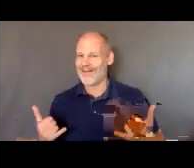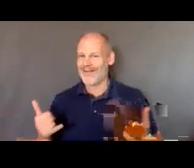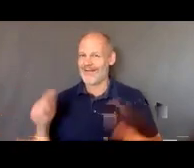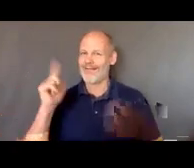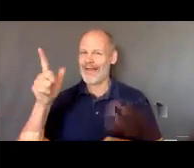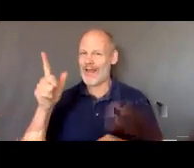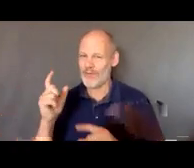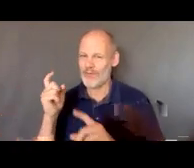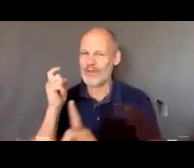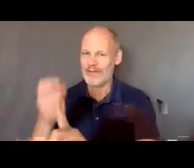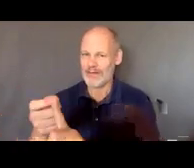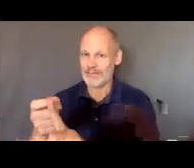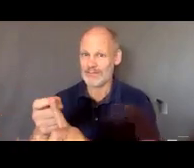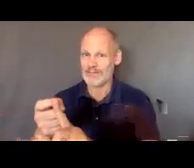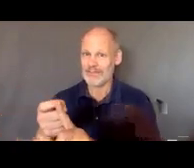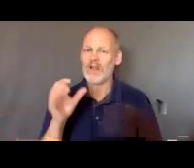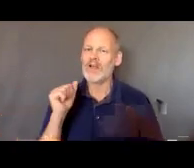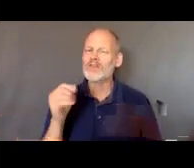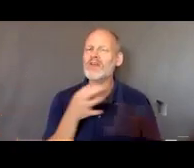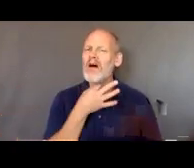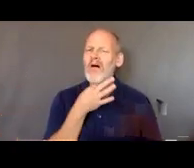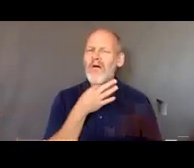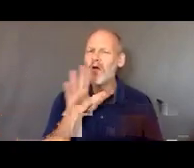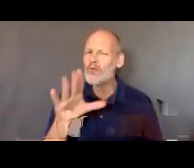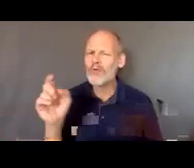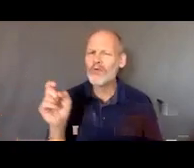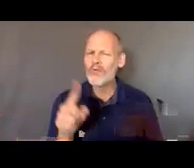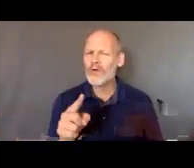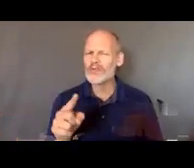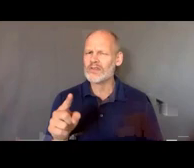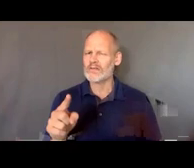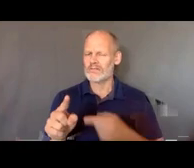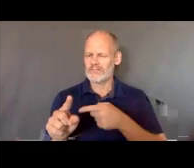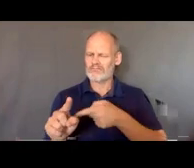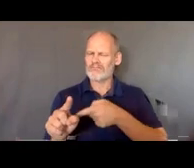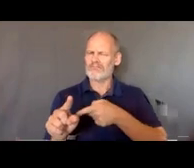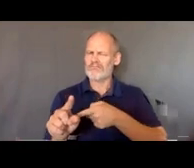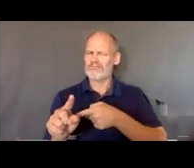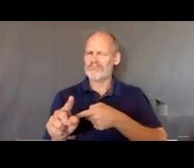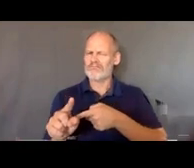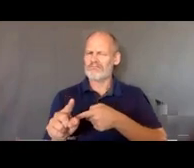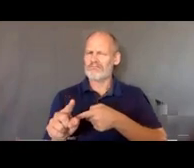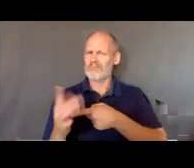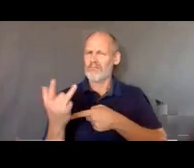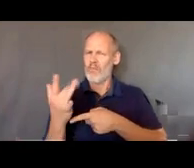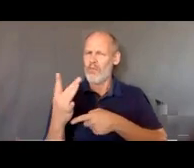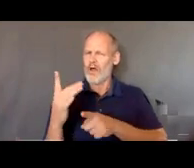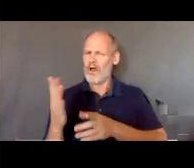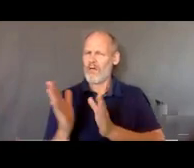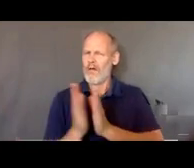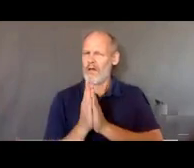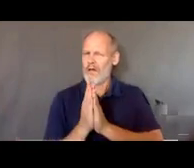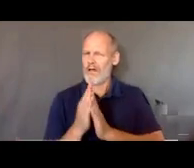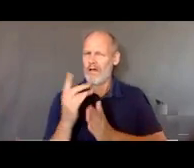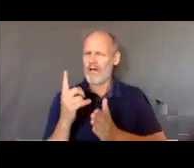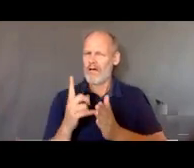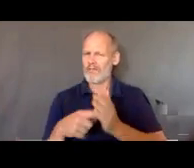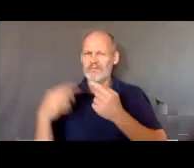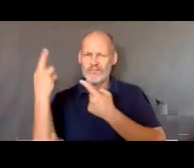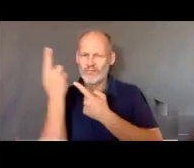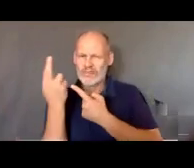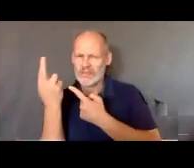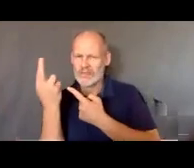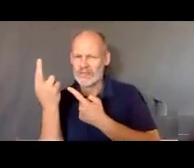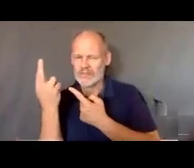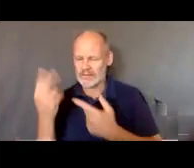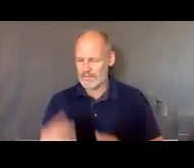cuál era la intención detrás de la pregunta entonces quería dejar en claro lo que yo creo que puede pasar y